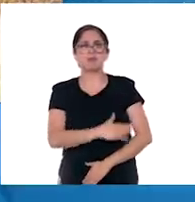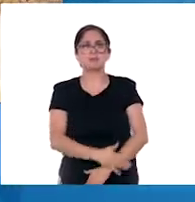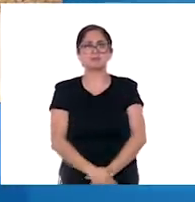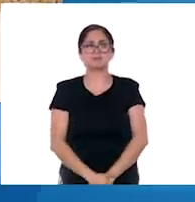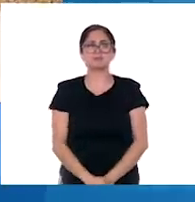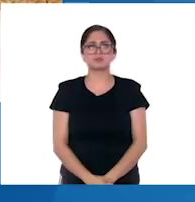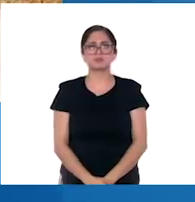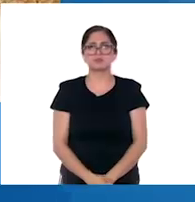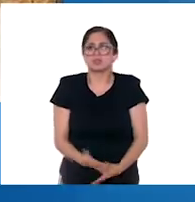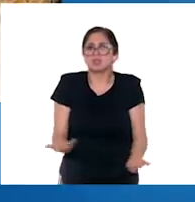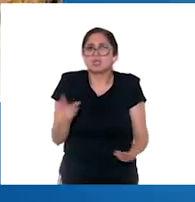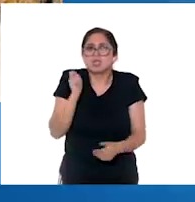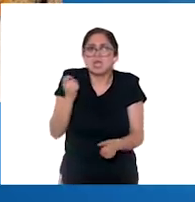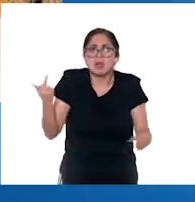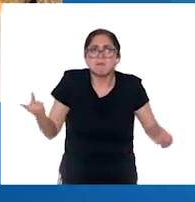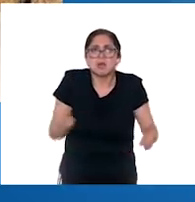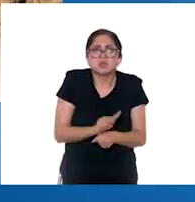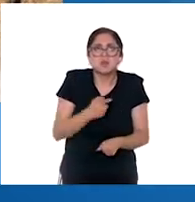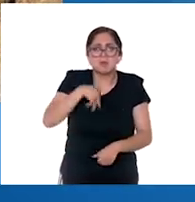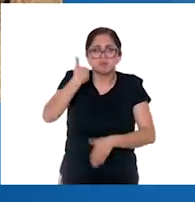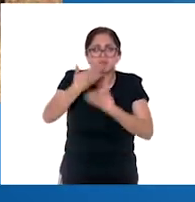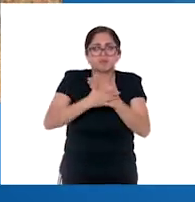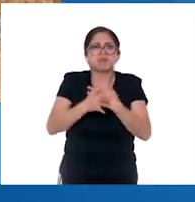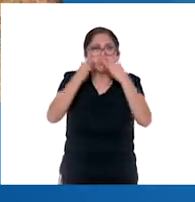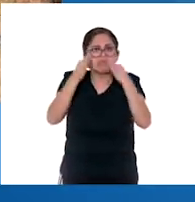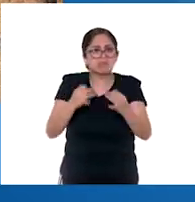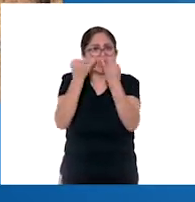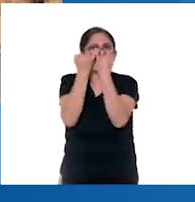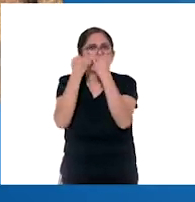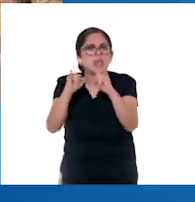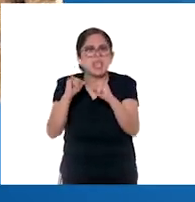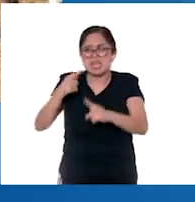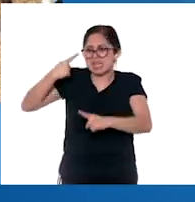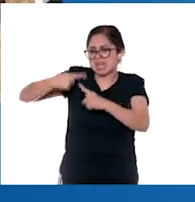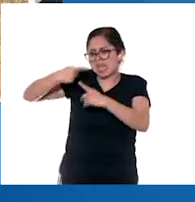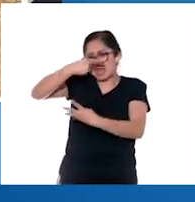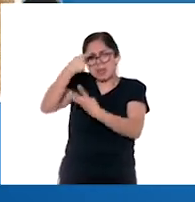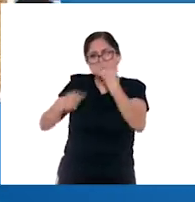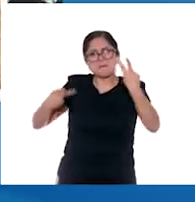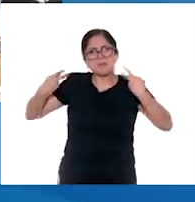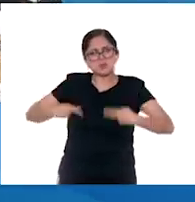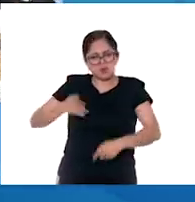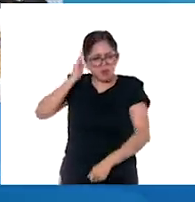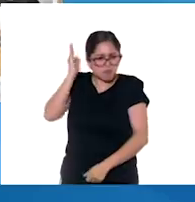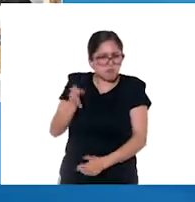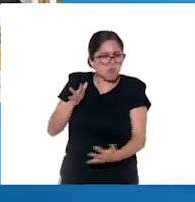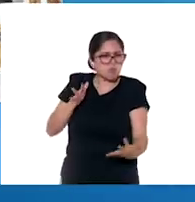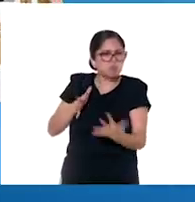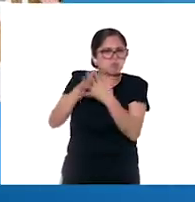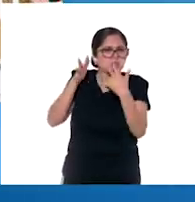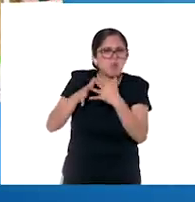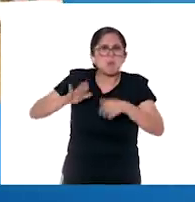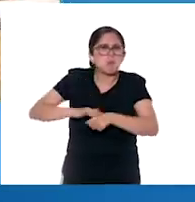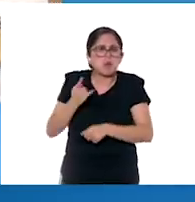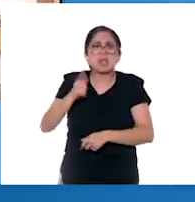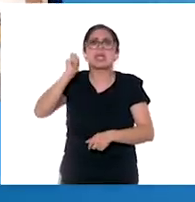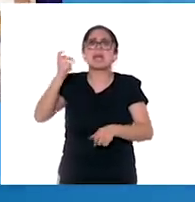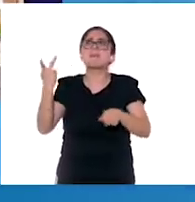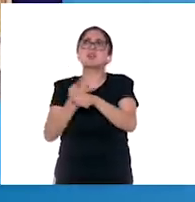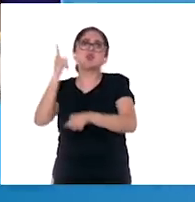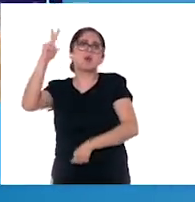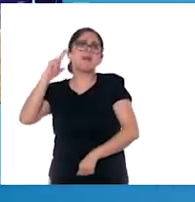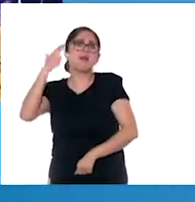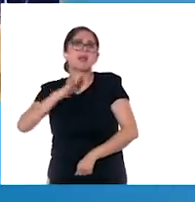¿Pero qué sucedió para que se desatara la revolución de independencia? ¿Quiénes participaron en la lucha armada y por qué? ¿Qué pasó con la monarquía española?